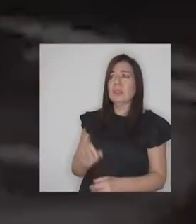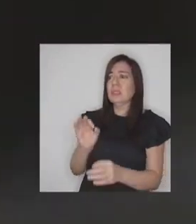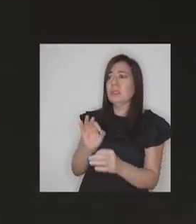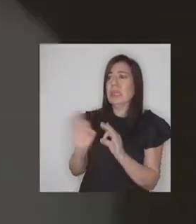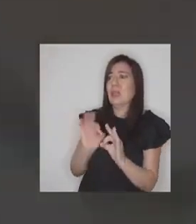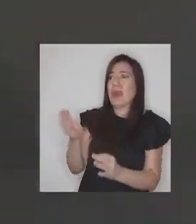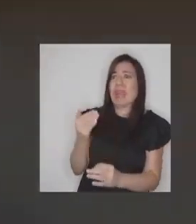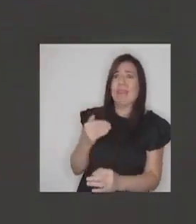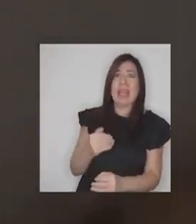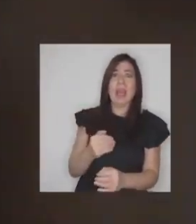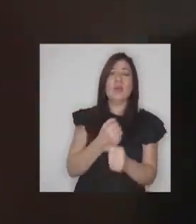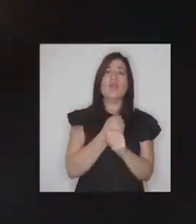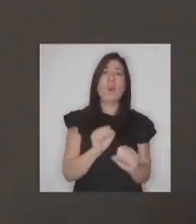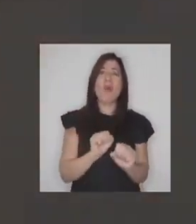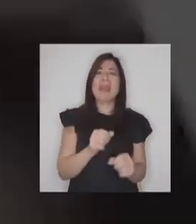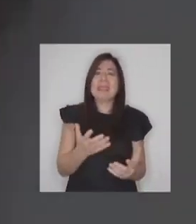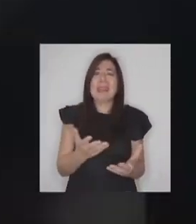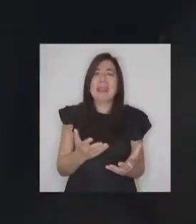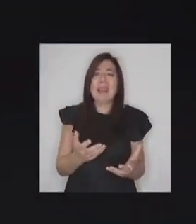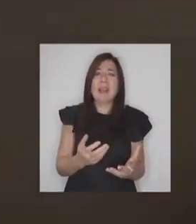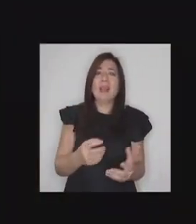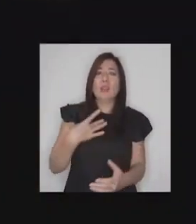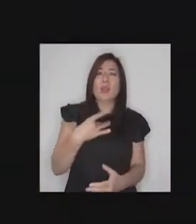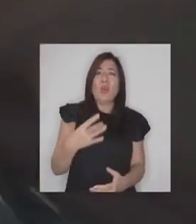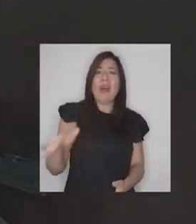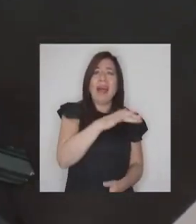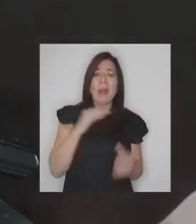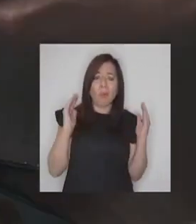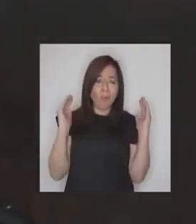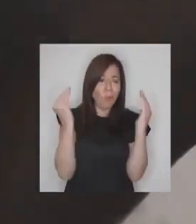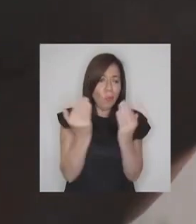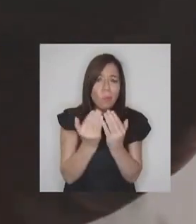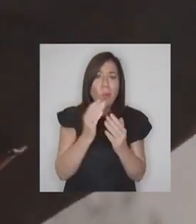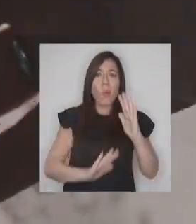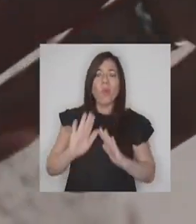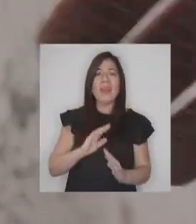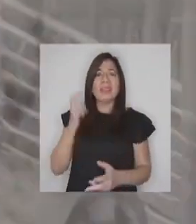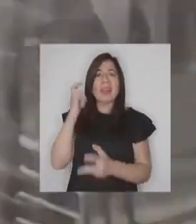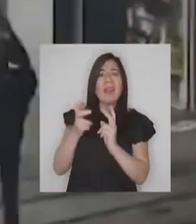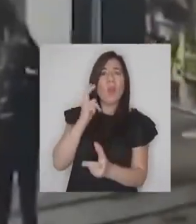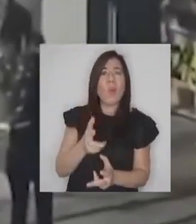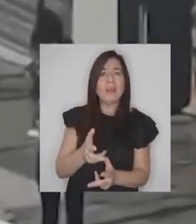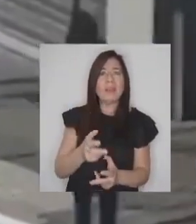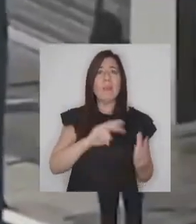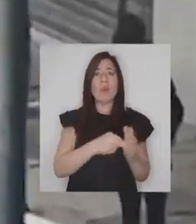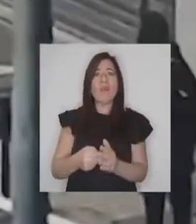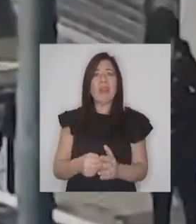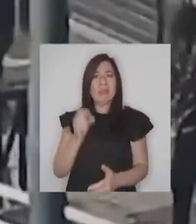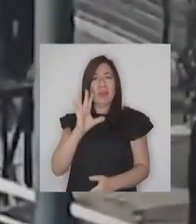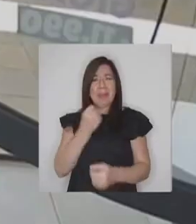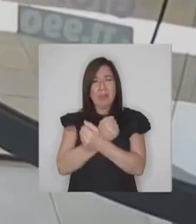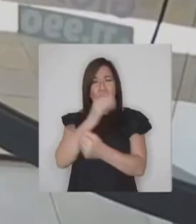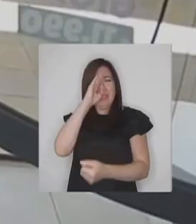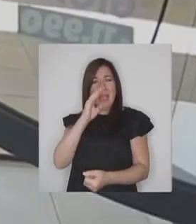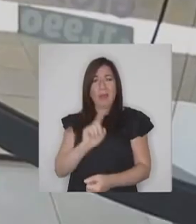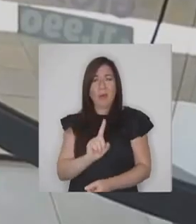No puede ser que los ciudadanos tengan que encerrarse Para protegerse de los delincuentes Esto no es un problema solo de la policía